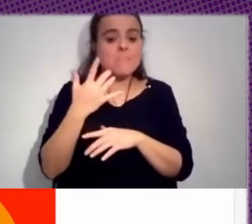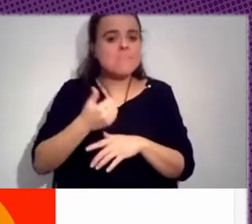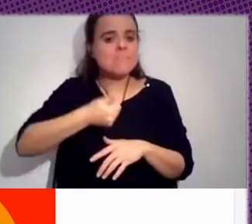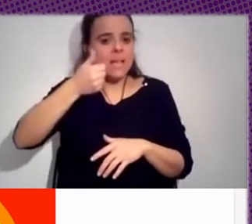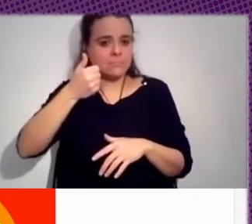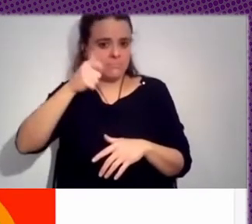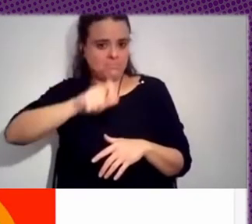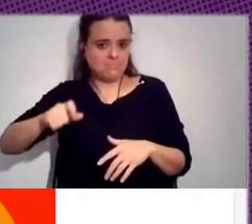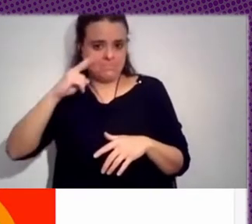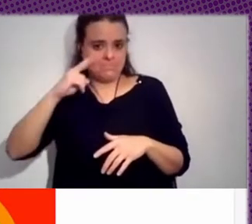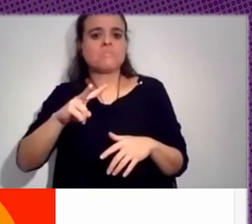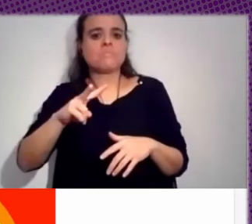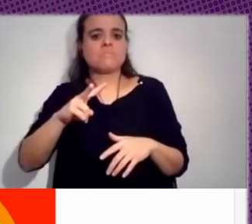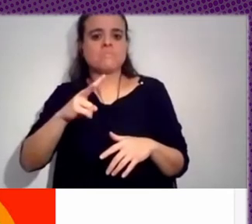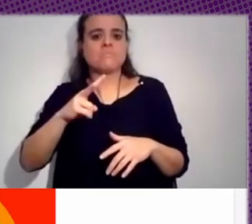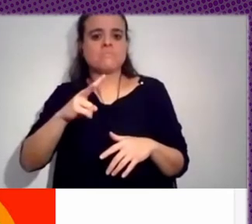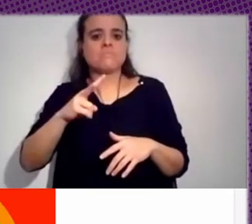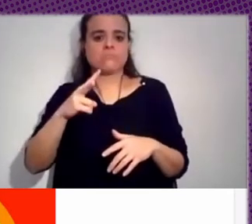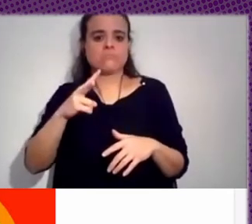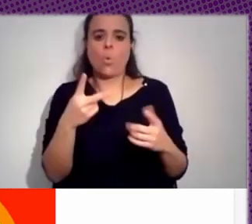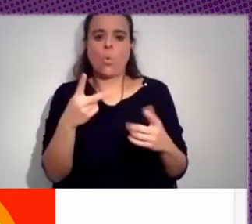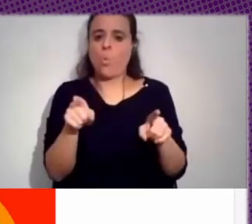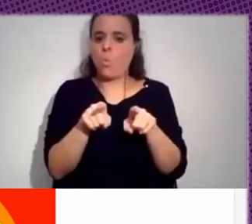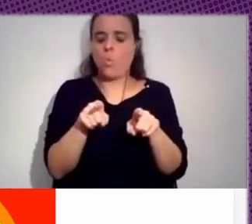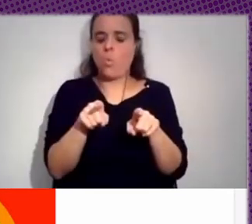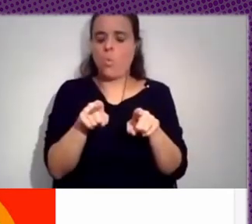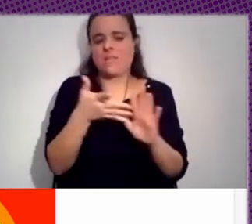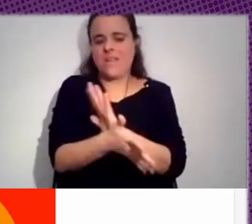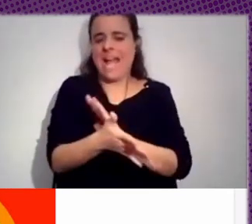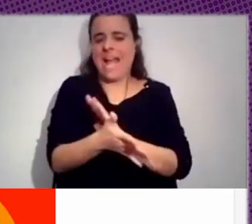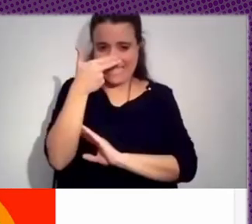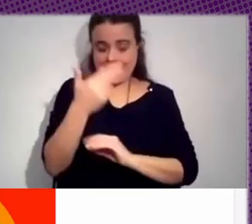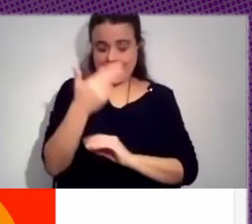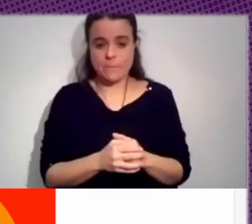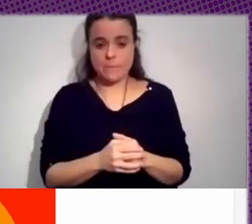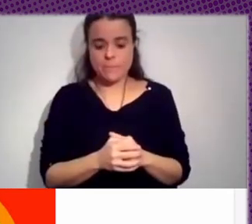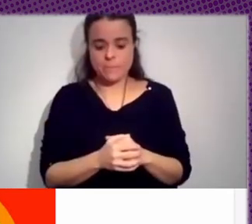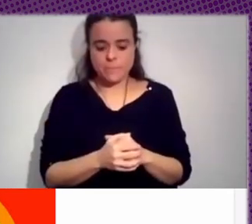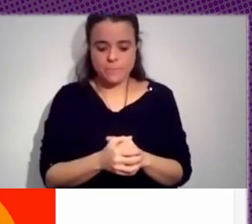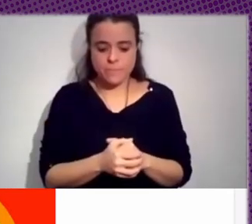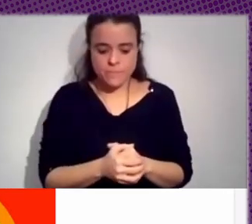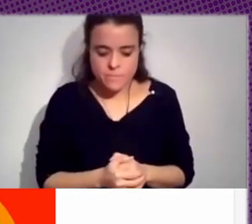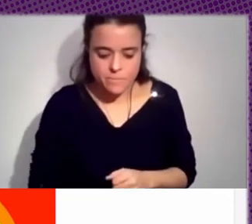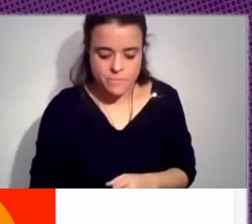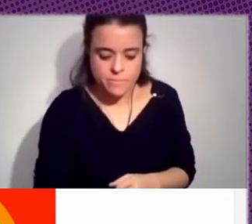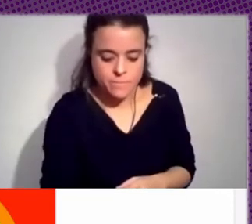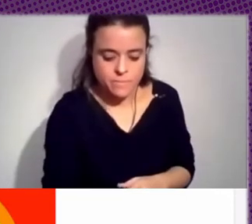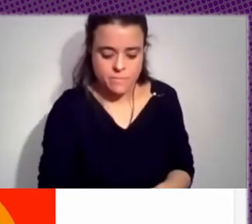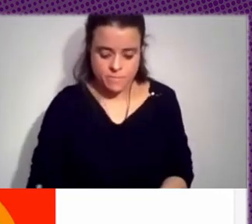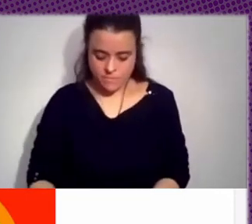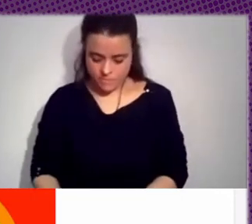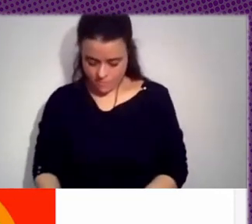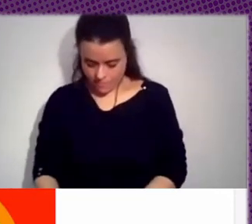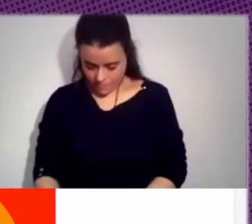manera que ese mensaje es interesante, que va a producir engagement. Y esto también está súper estudiado y lo sabéis las personas que estáis aquí